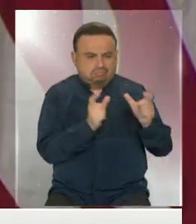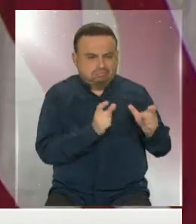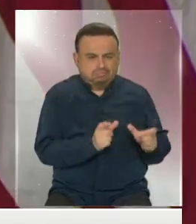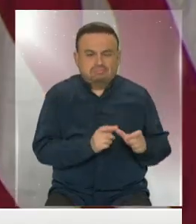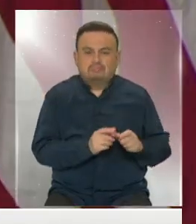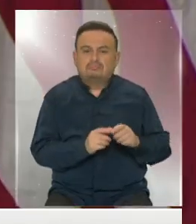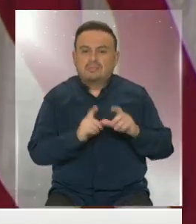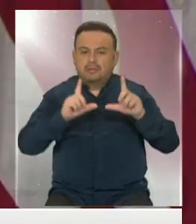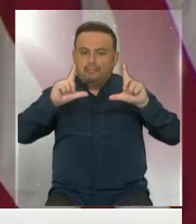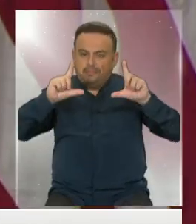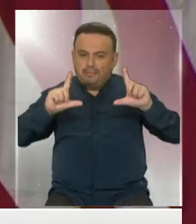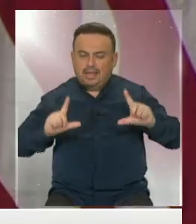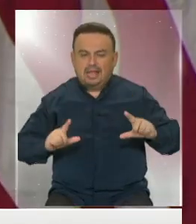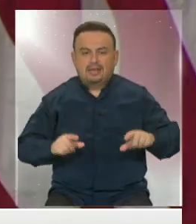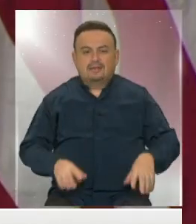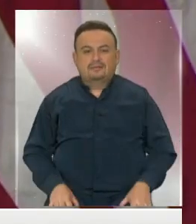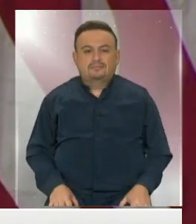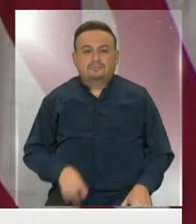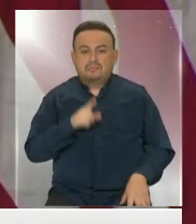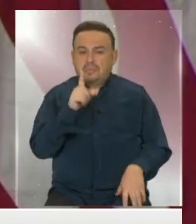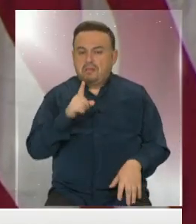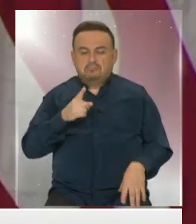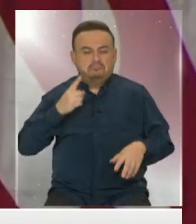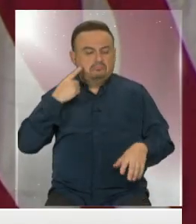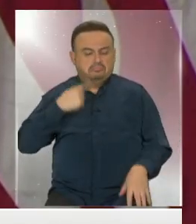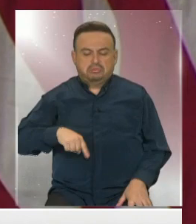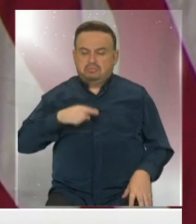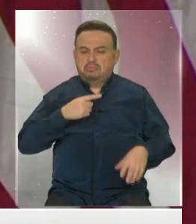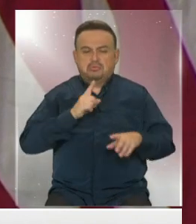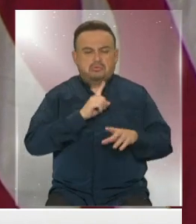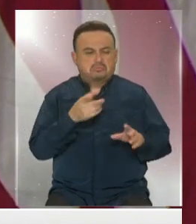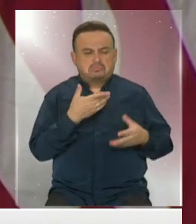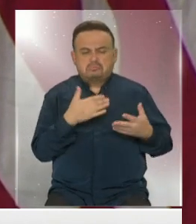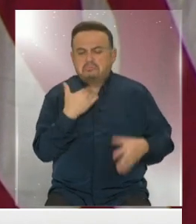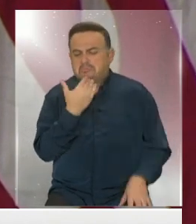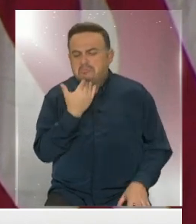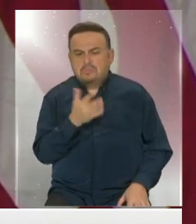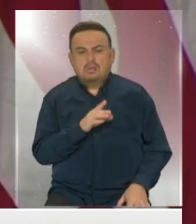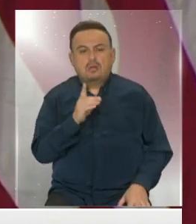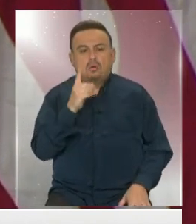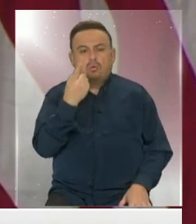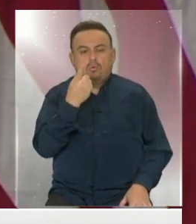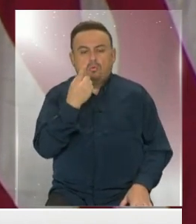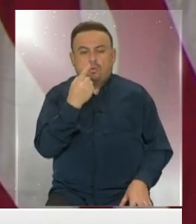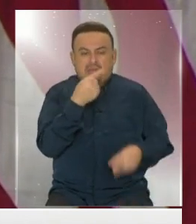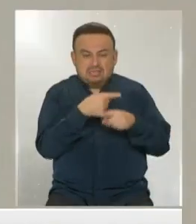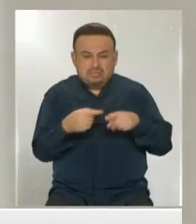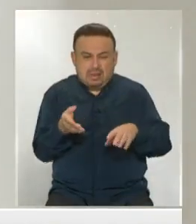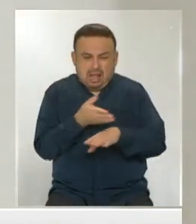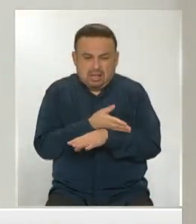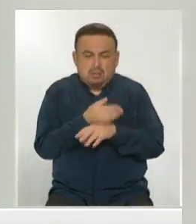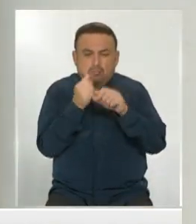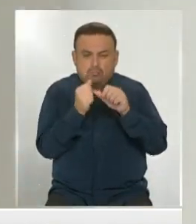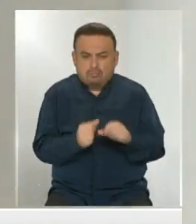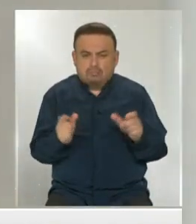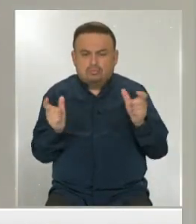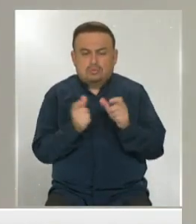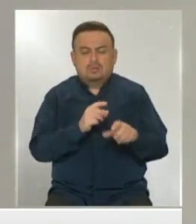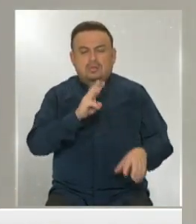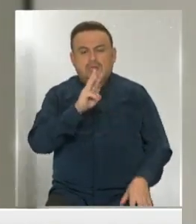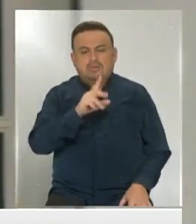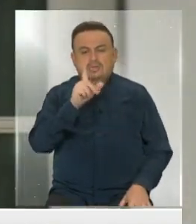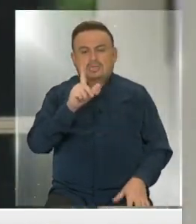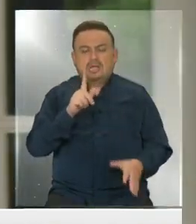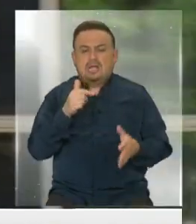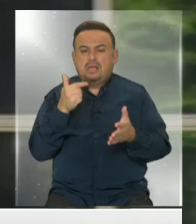el distanciamiento social y haciendo lo que había que hacer, solo una semana antes, reafirma, unas 36